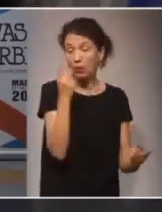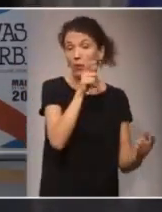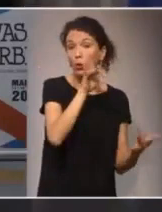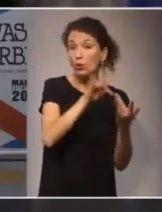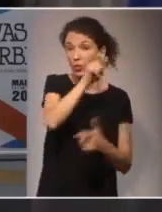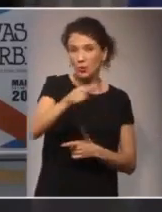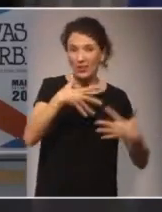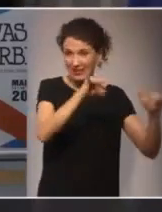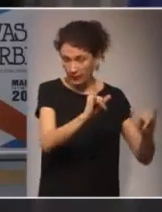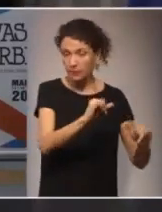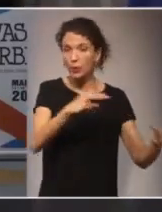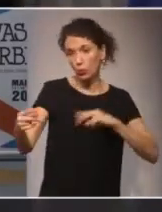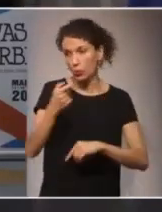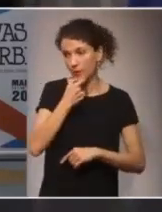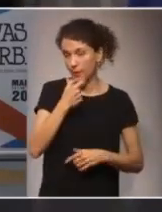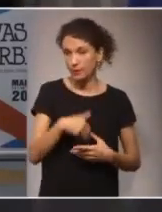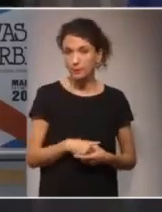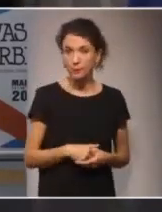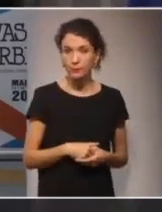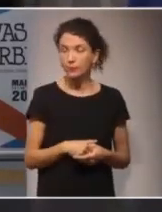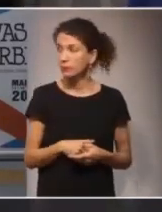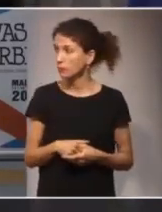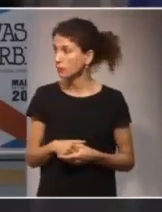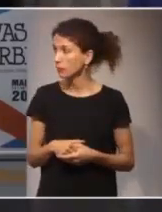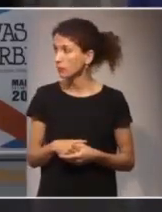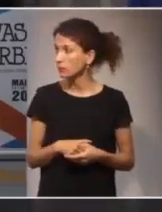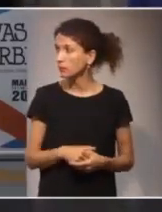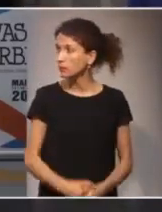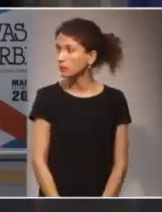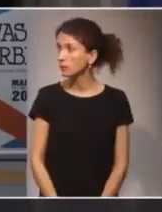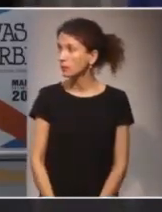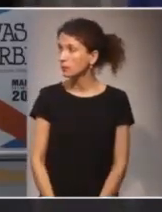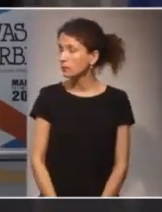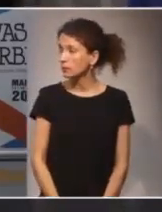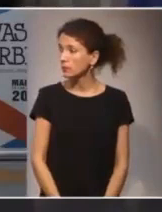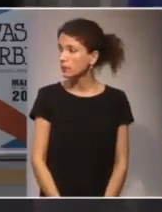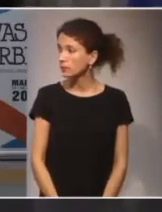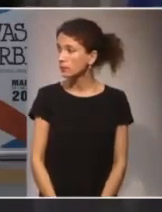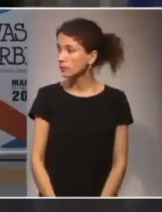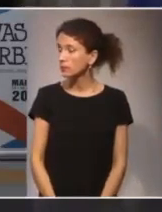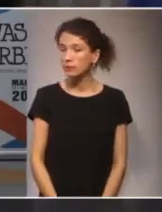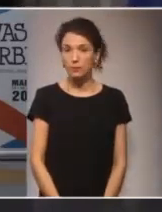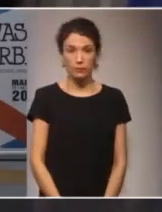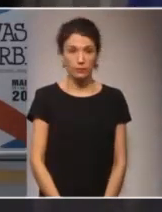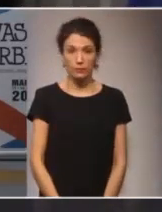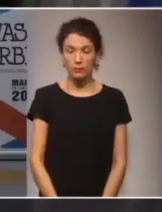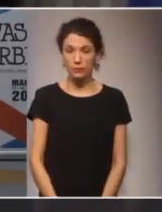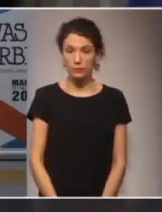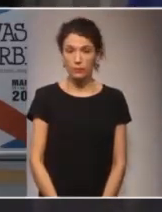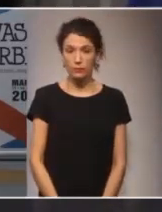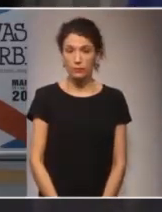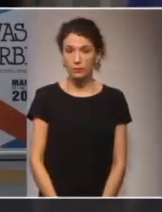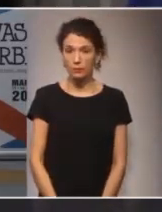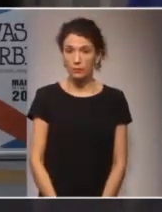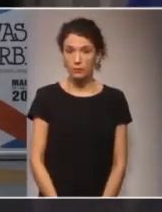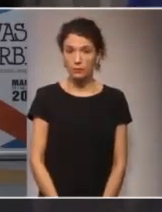dictatorship which opposed the non-violent current that Silo preached, and so they banned him from the cities and